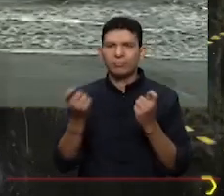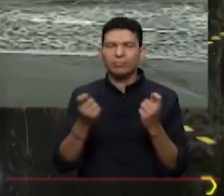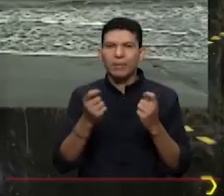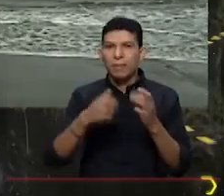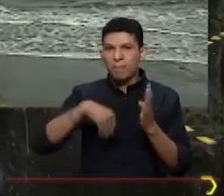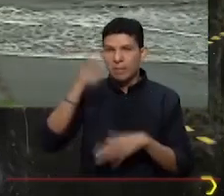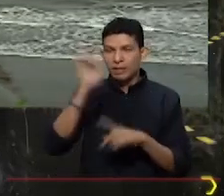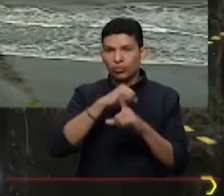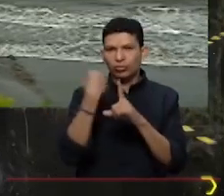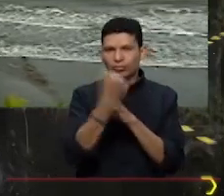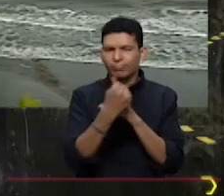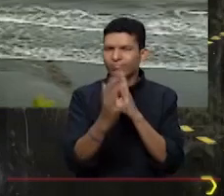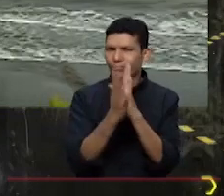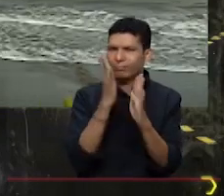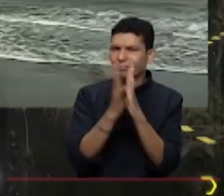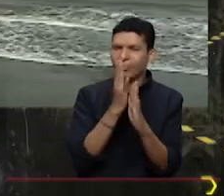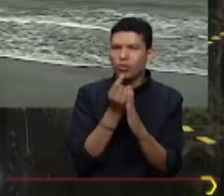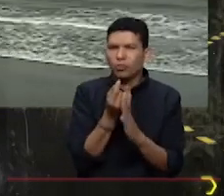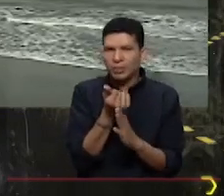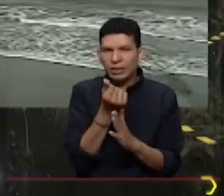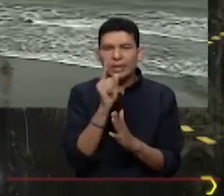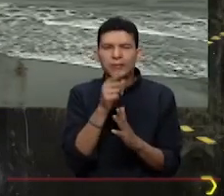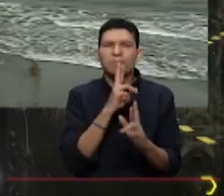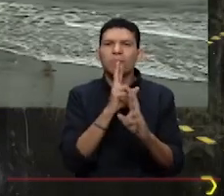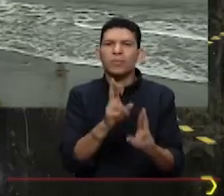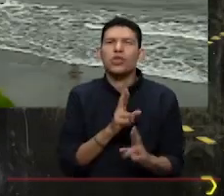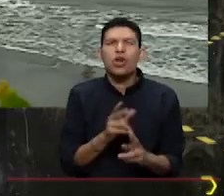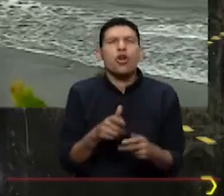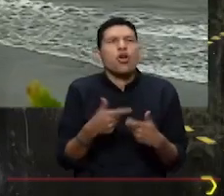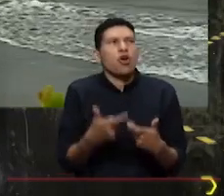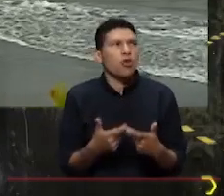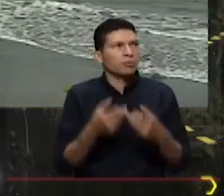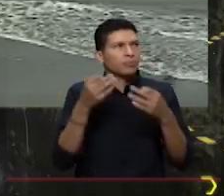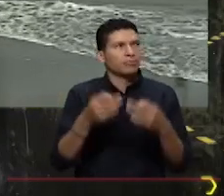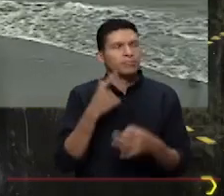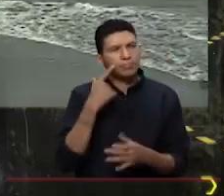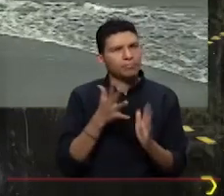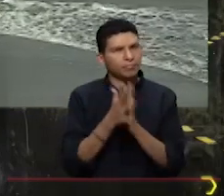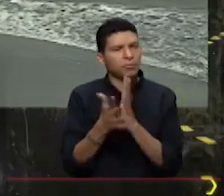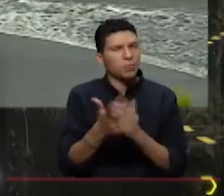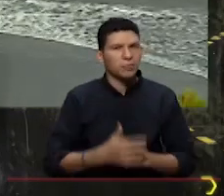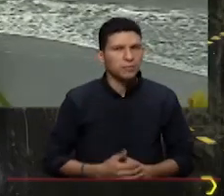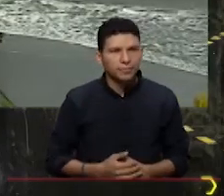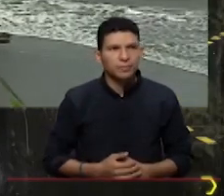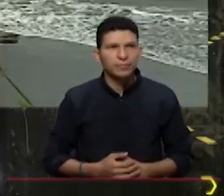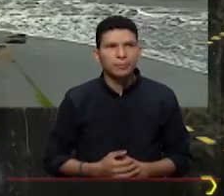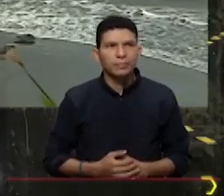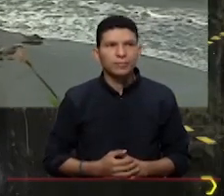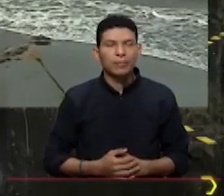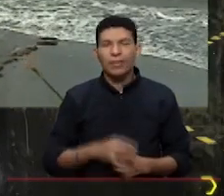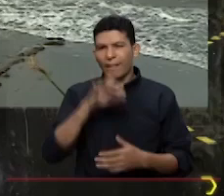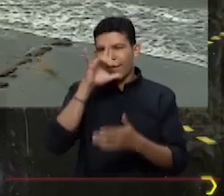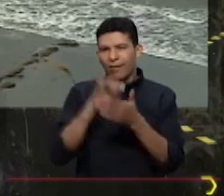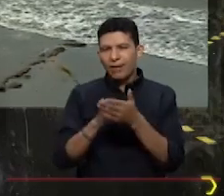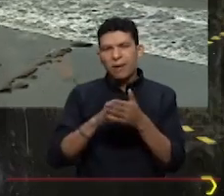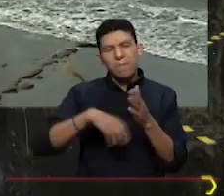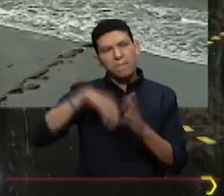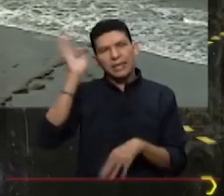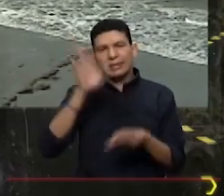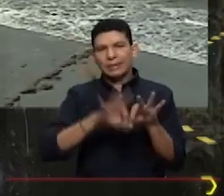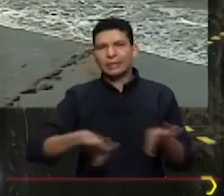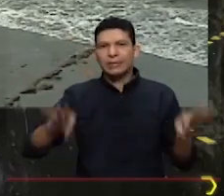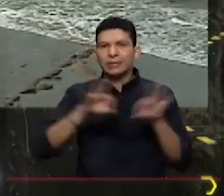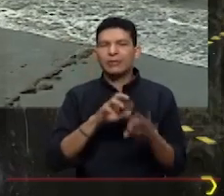componente social. Lo he nombrado un poco ahora en algunas de sus respuestas. ¿Cómo fue en este caso? Bueno, yo creo que, más allá de la